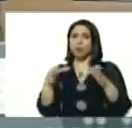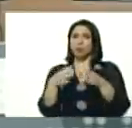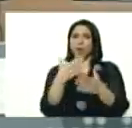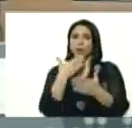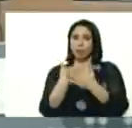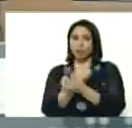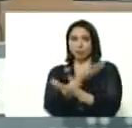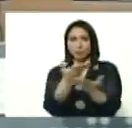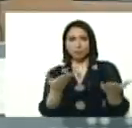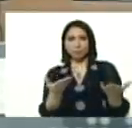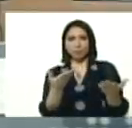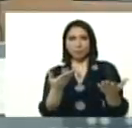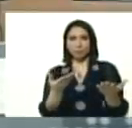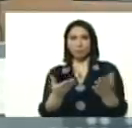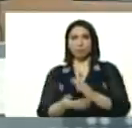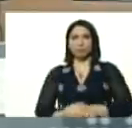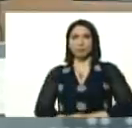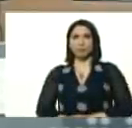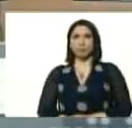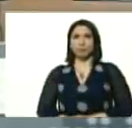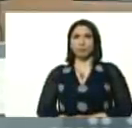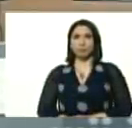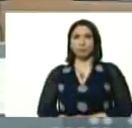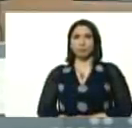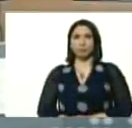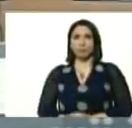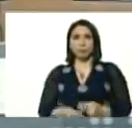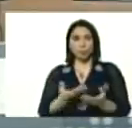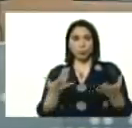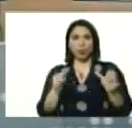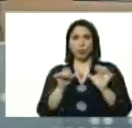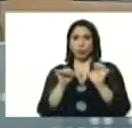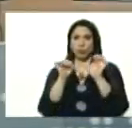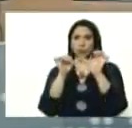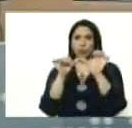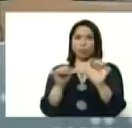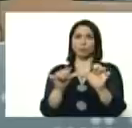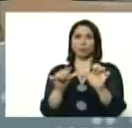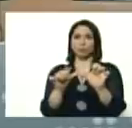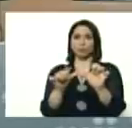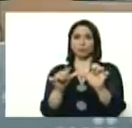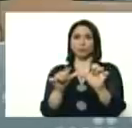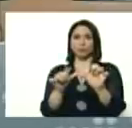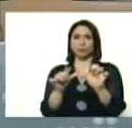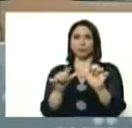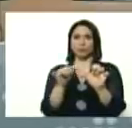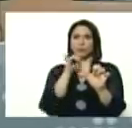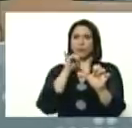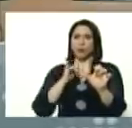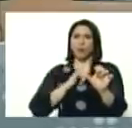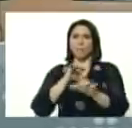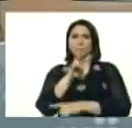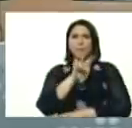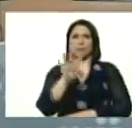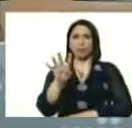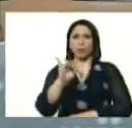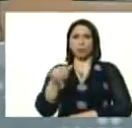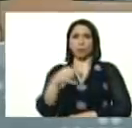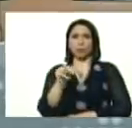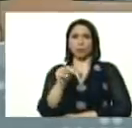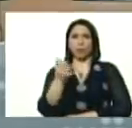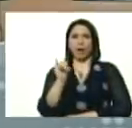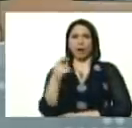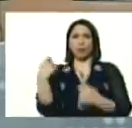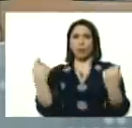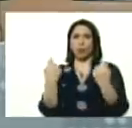agradezco que me hayan recibido, ustedes continúen, me informabas que el 24 de junio, hay